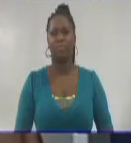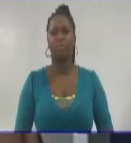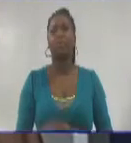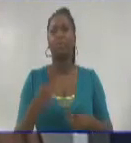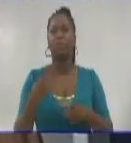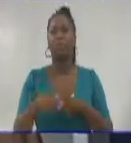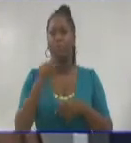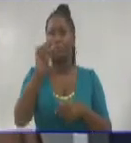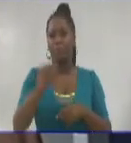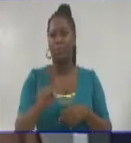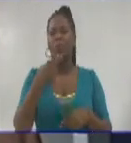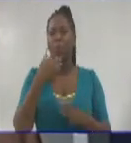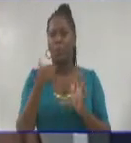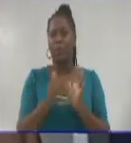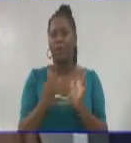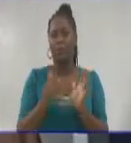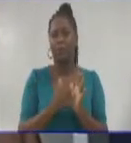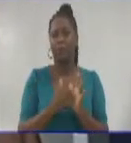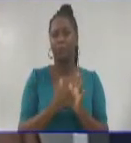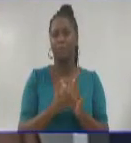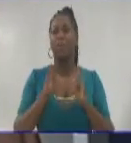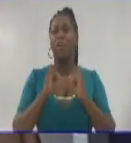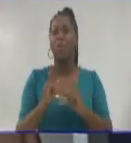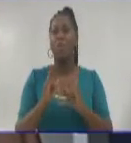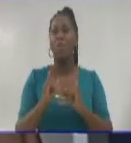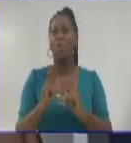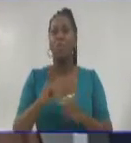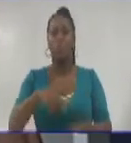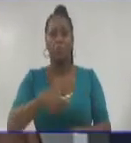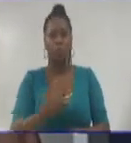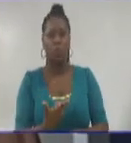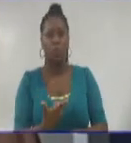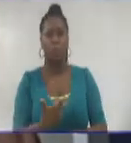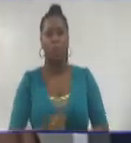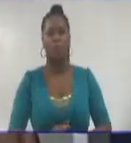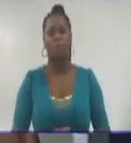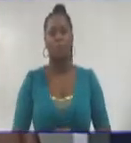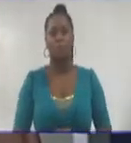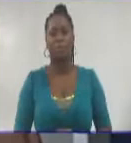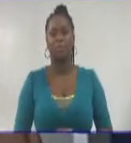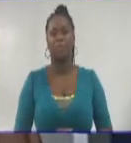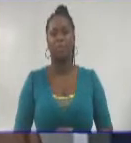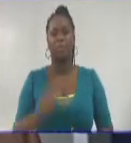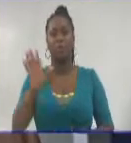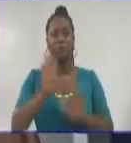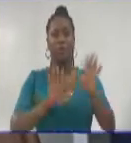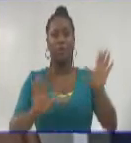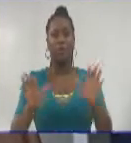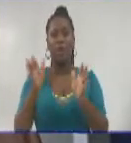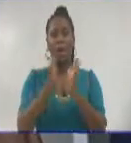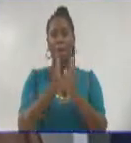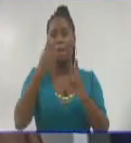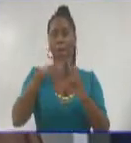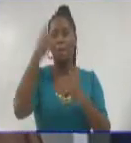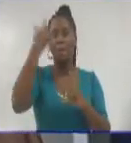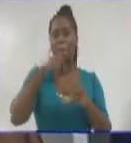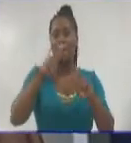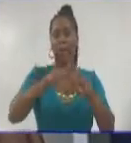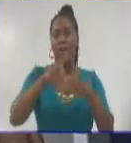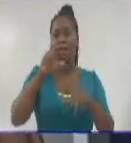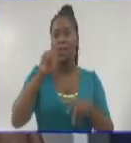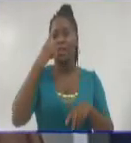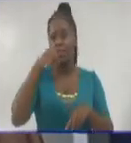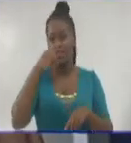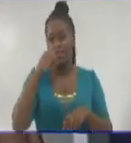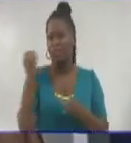y para los televidentes. Iniciamos con informaciones culturales y es que el Museo Matachín de Baracoa desarrolla una